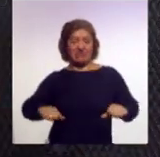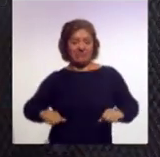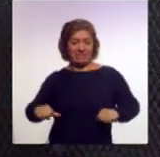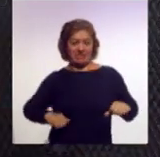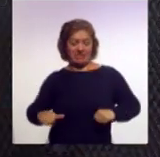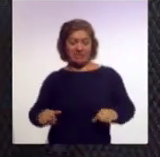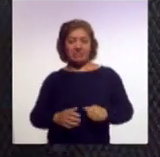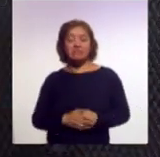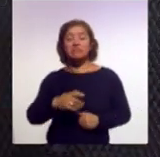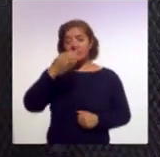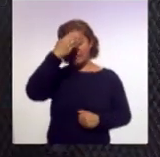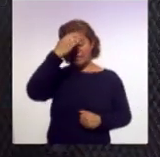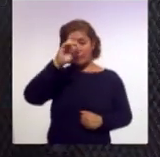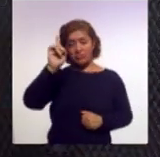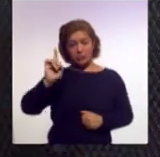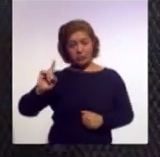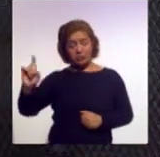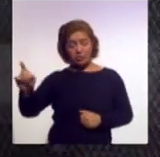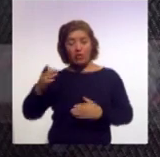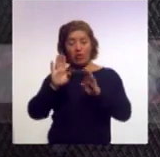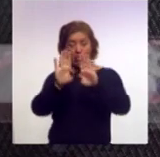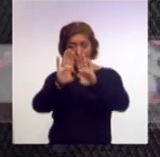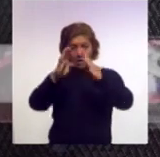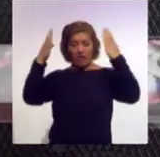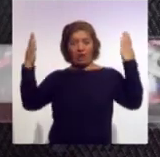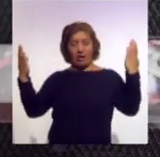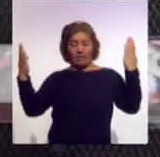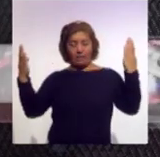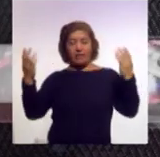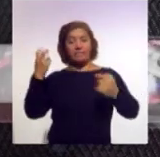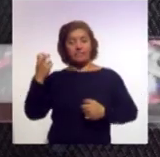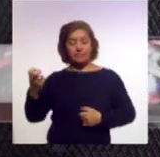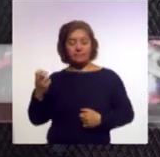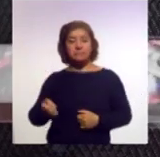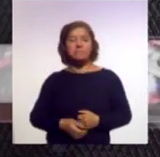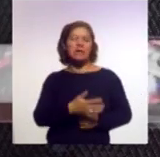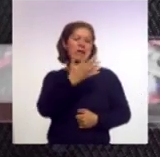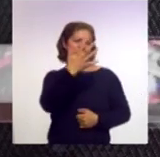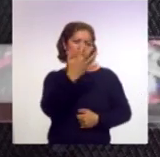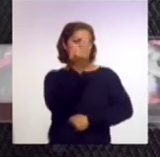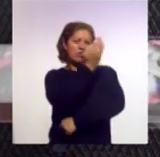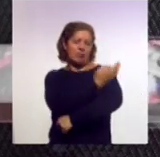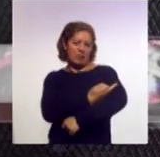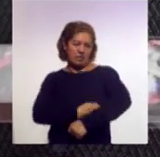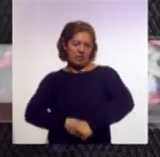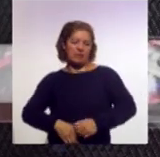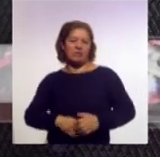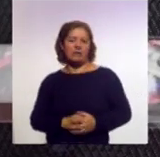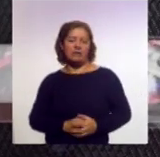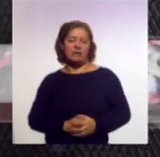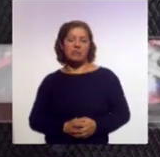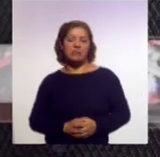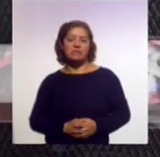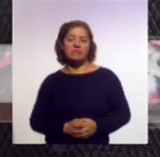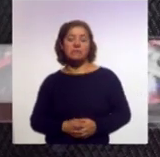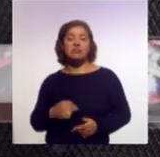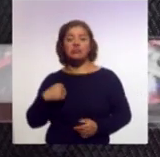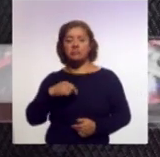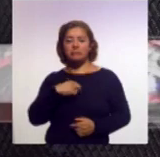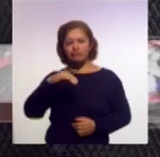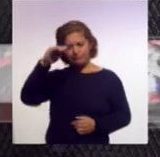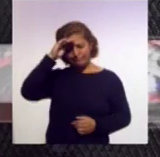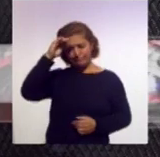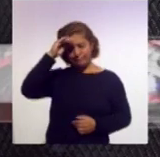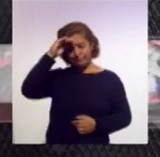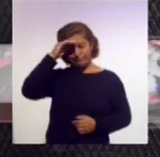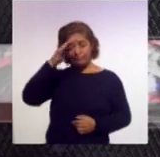el zoológico va a abrir su puerta para este recorrido nocturno a partir de las 5 de la tarde y estamos pensando cerrar